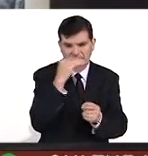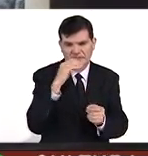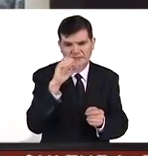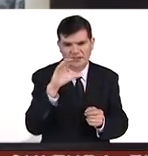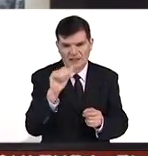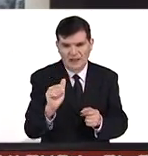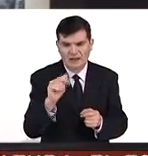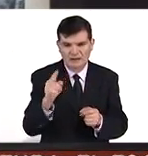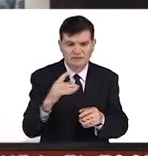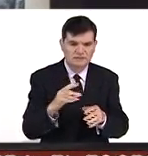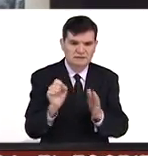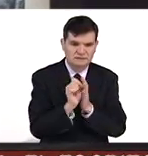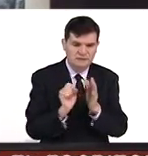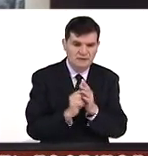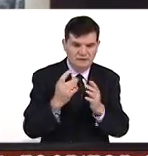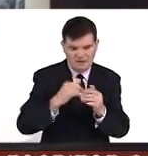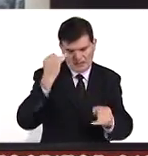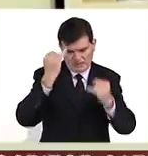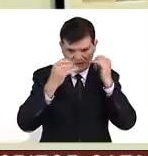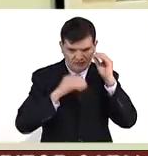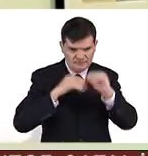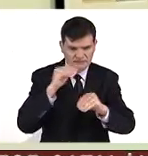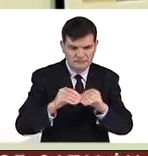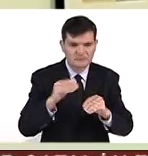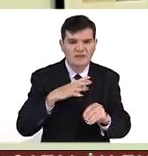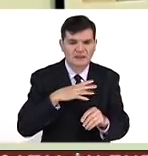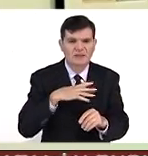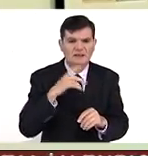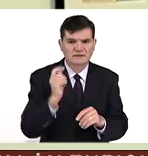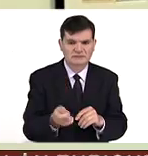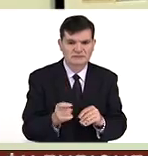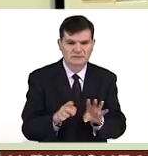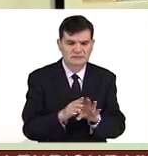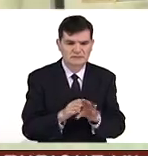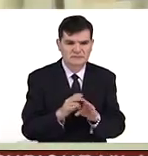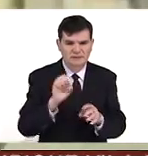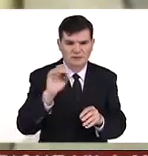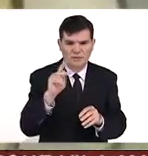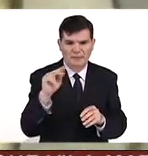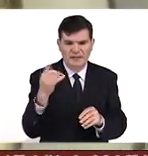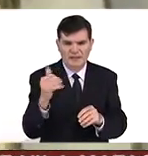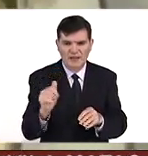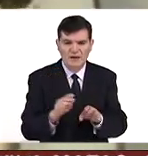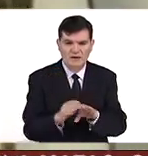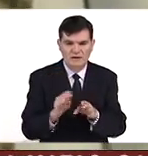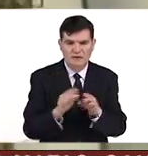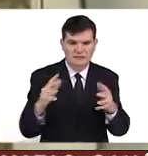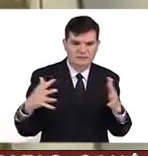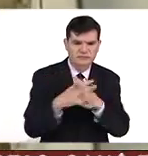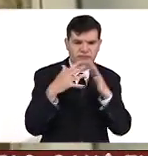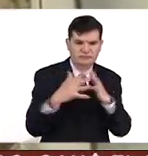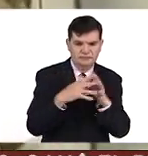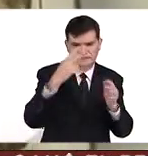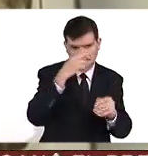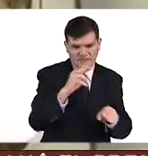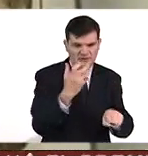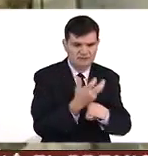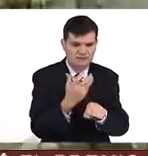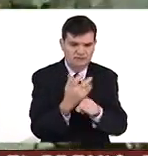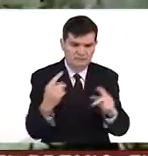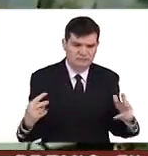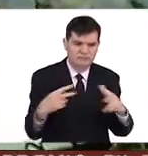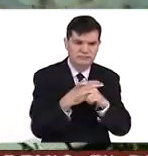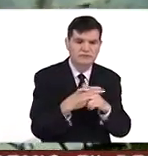de Sistema Nación de Creadores. Tiene que ver con la epopea de esta tremenda guerra entre México y Estados Unidos,